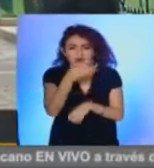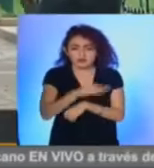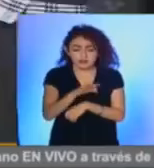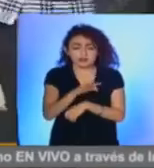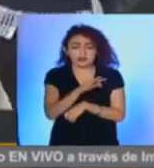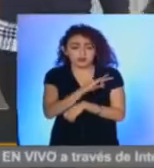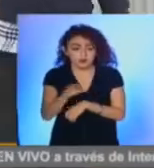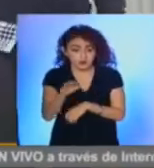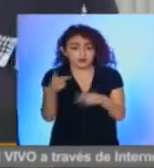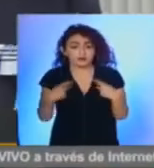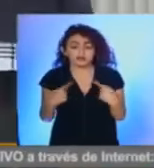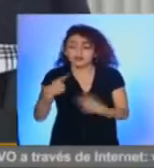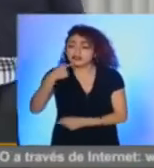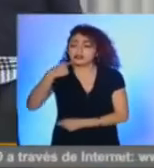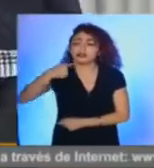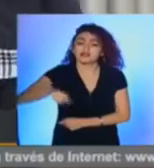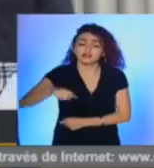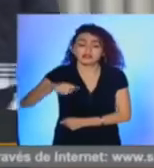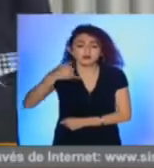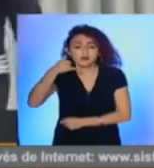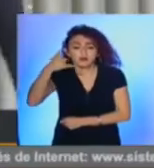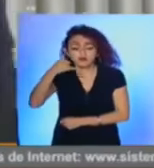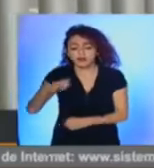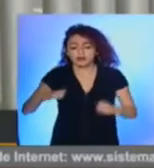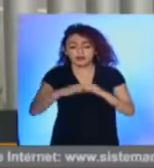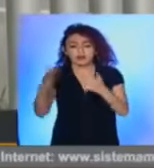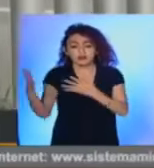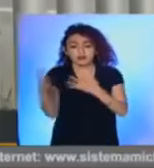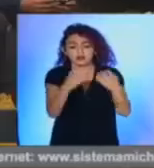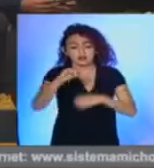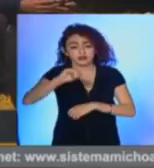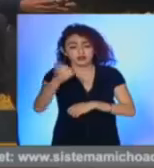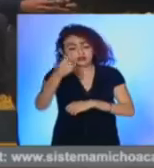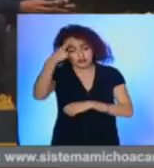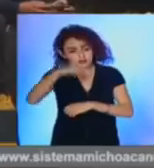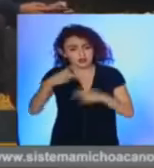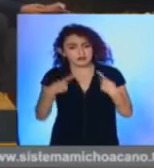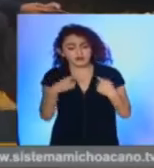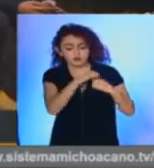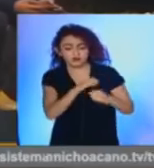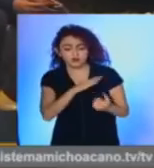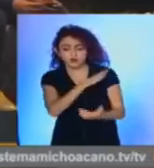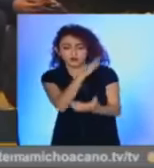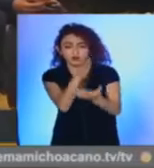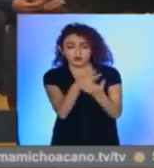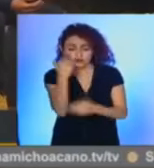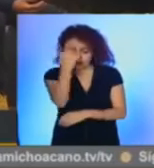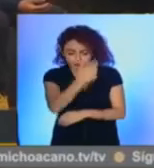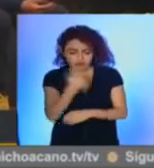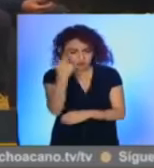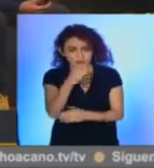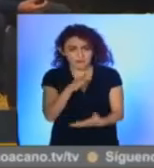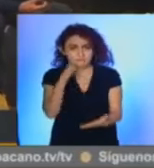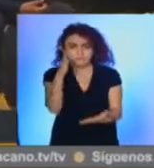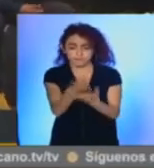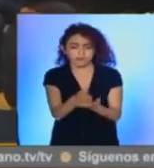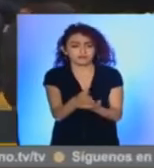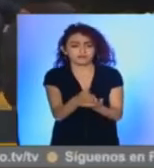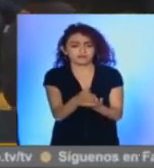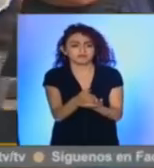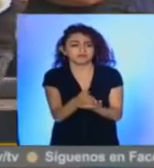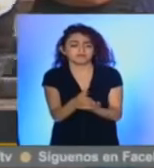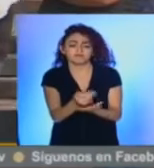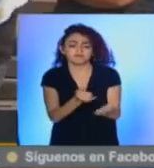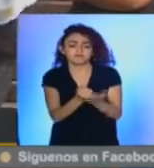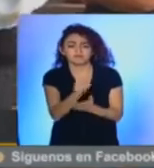puede reportarlo a la línea de emergencias 911 para que las autoridades en la materia acudan y